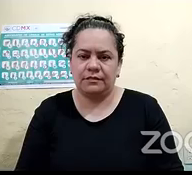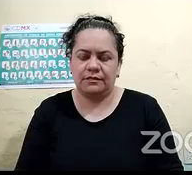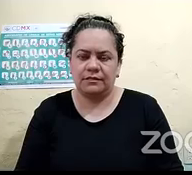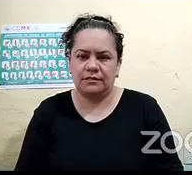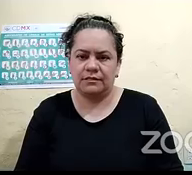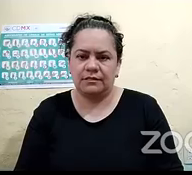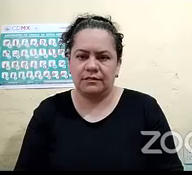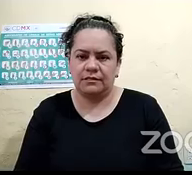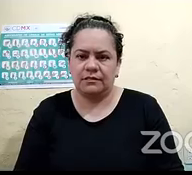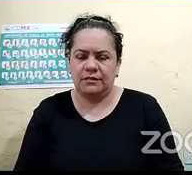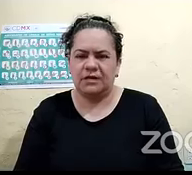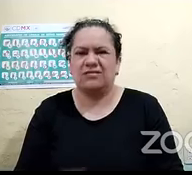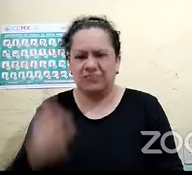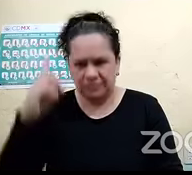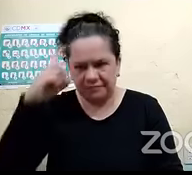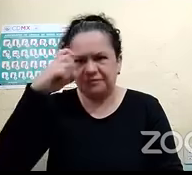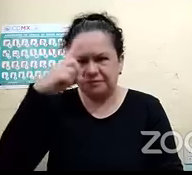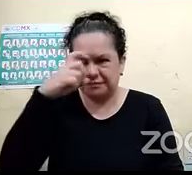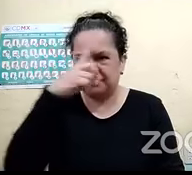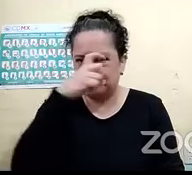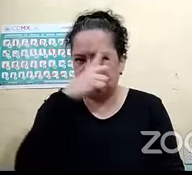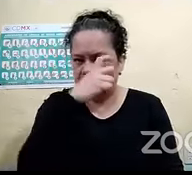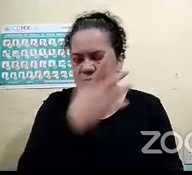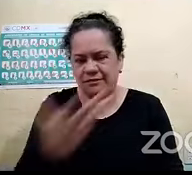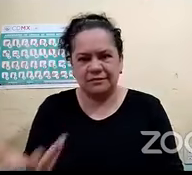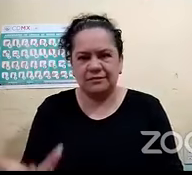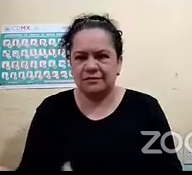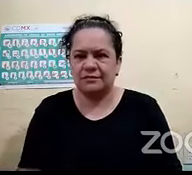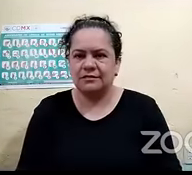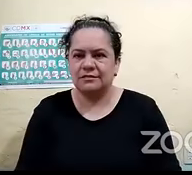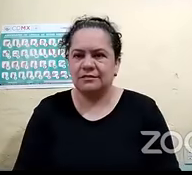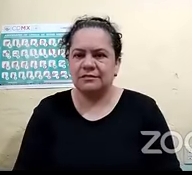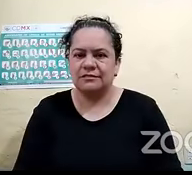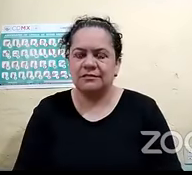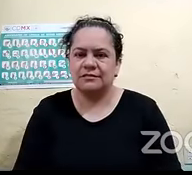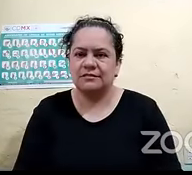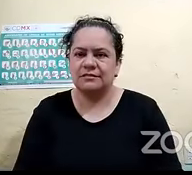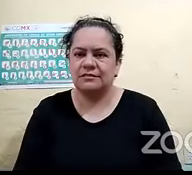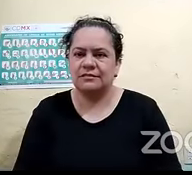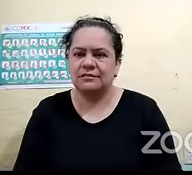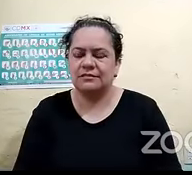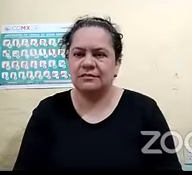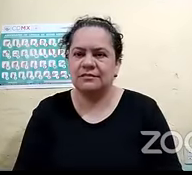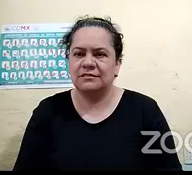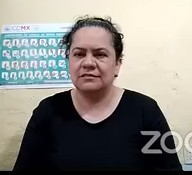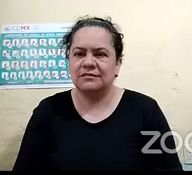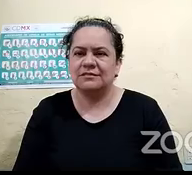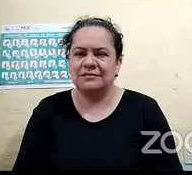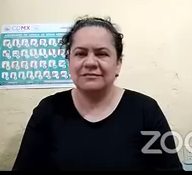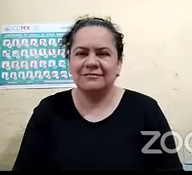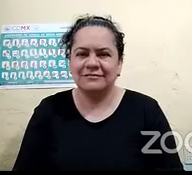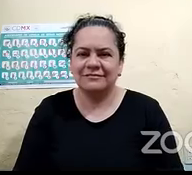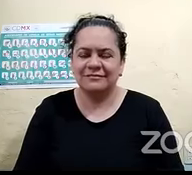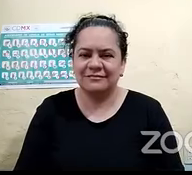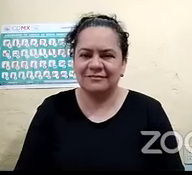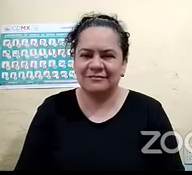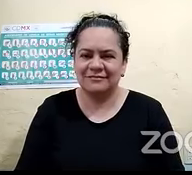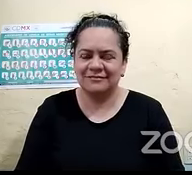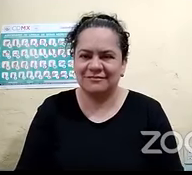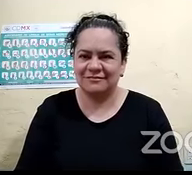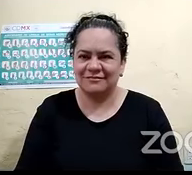se complica un mucho, un mucho. No, un poco, un mucho. El poderse